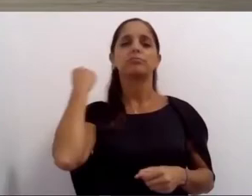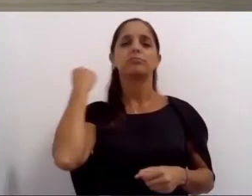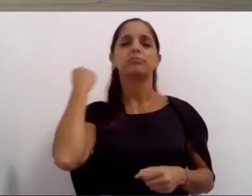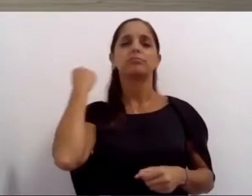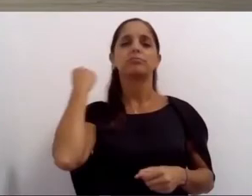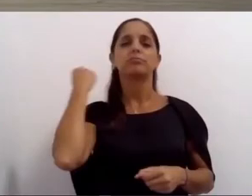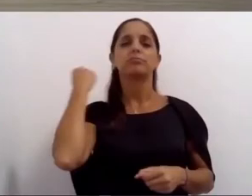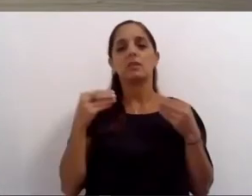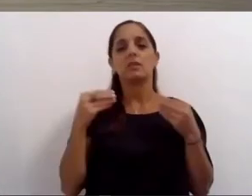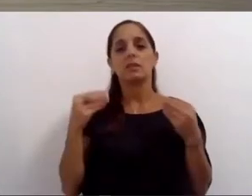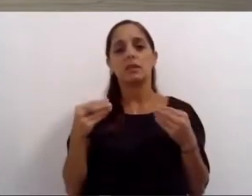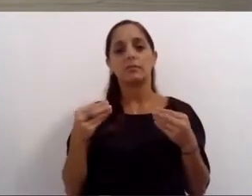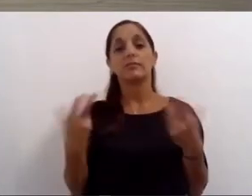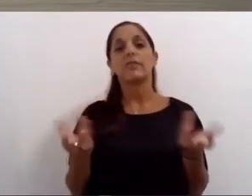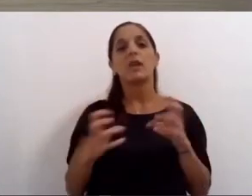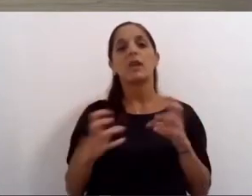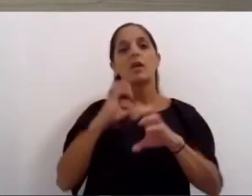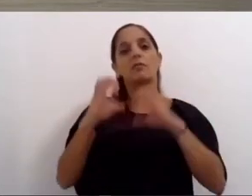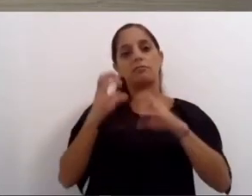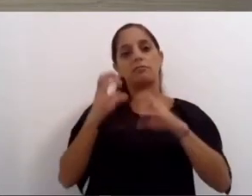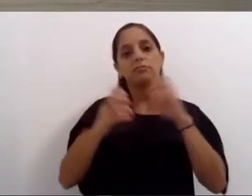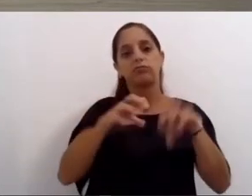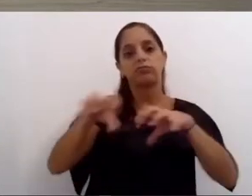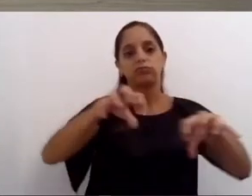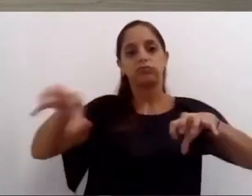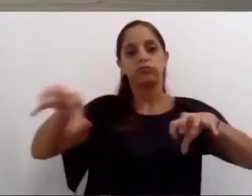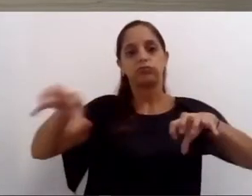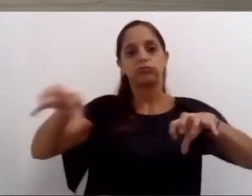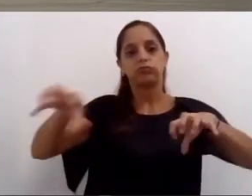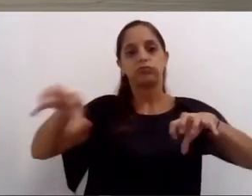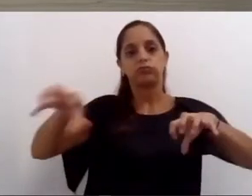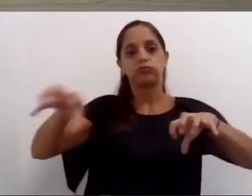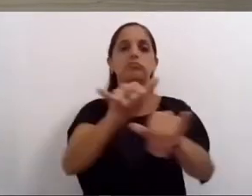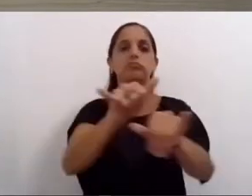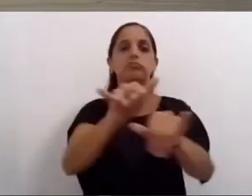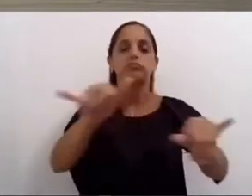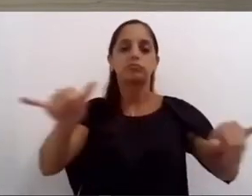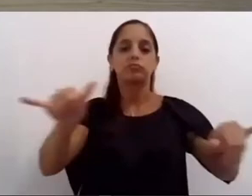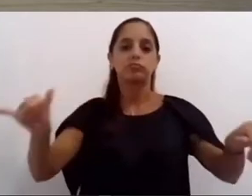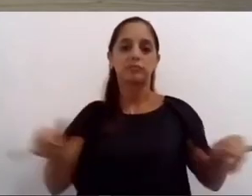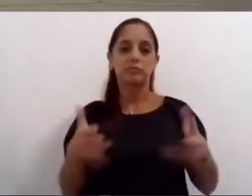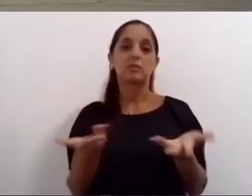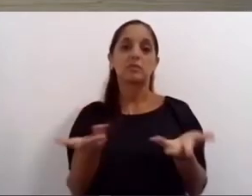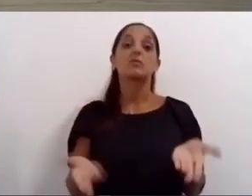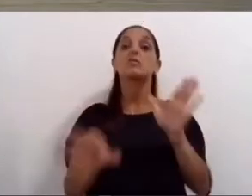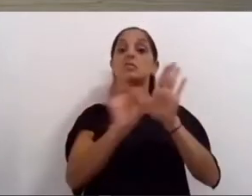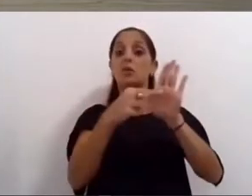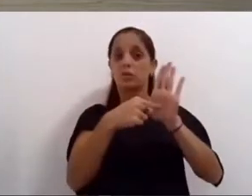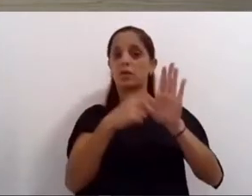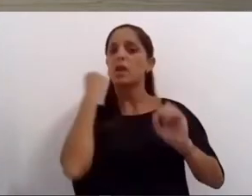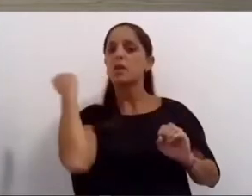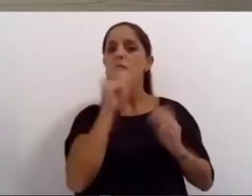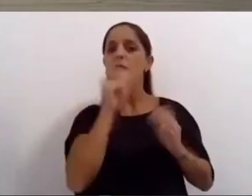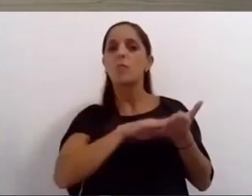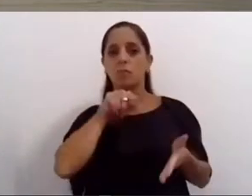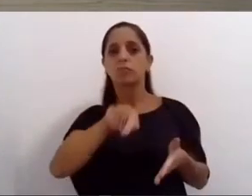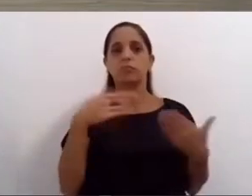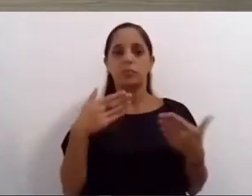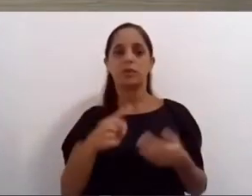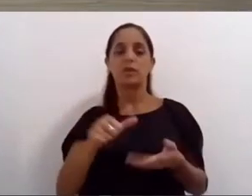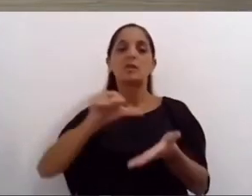la inversión productiva y la creación de nuevos empleos y esta ordenanza será fundamental para la reactivación de la ciudad